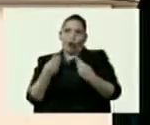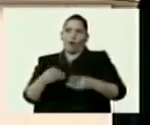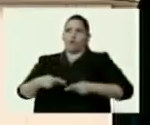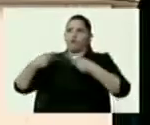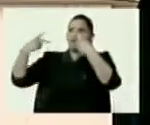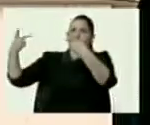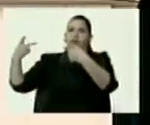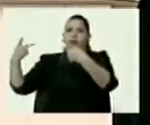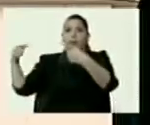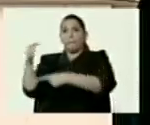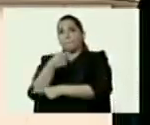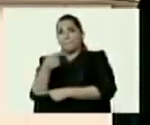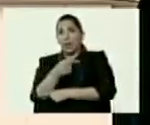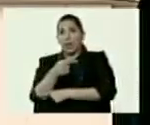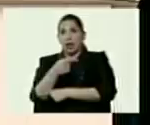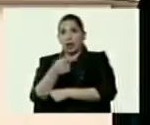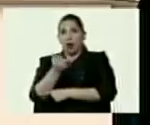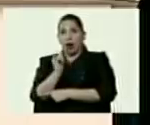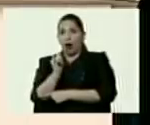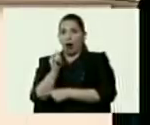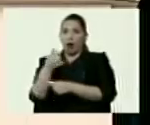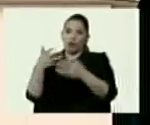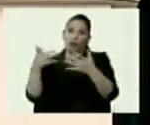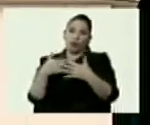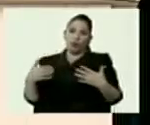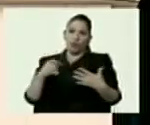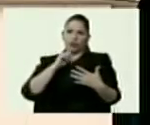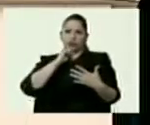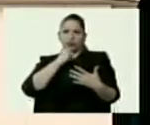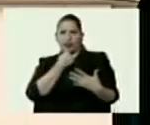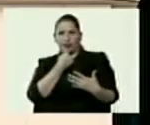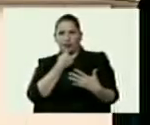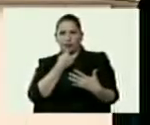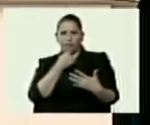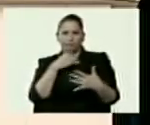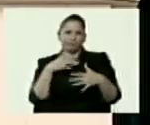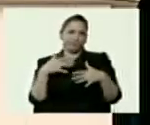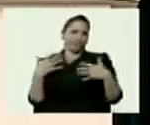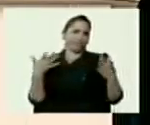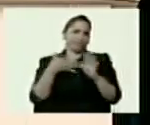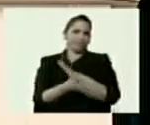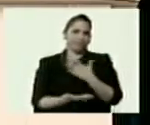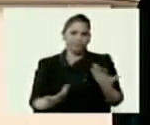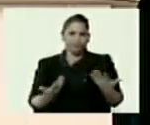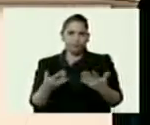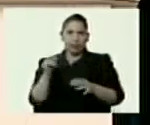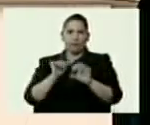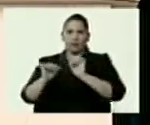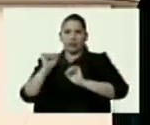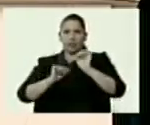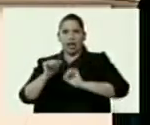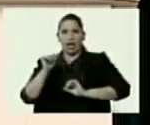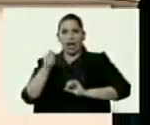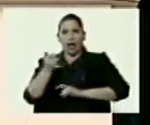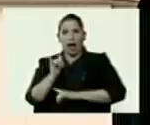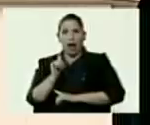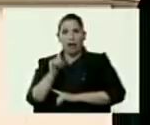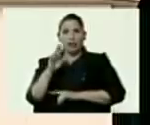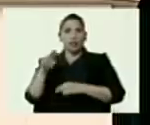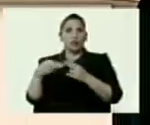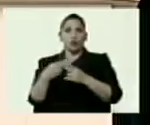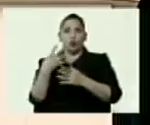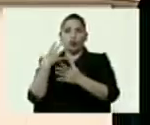secreto, lo menos que le pone al documento es que es secreto, a los efectos de, por eso, evitar que haya ningún tipo de filtraciones.